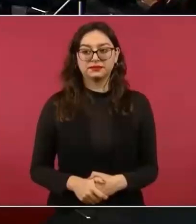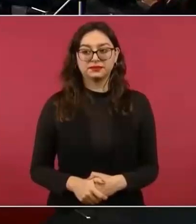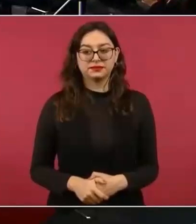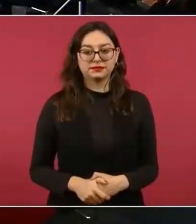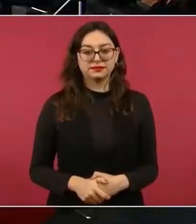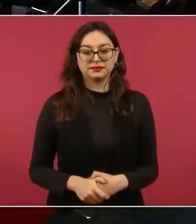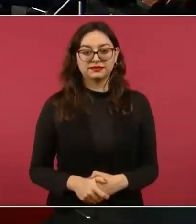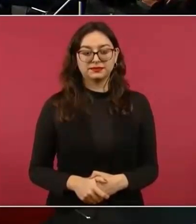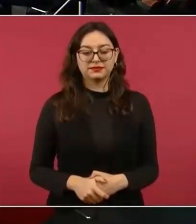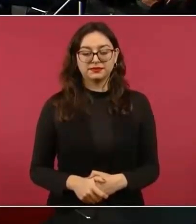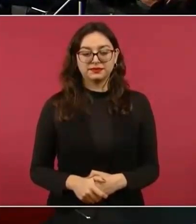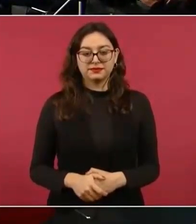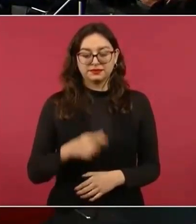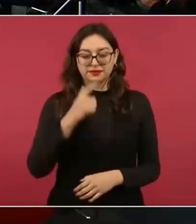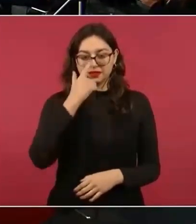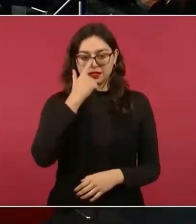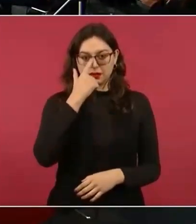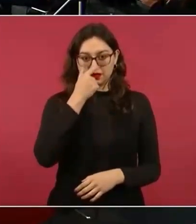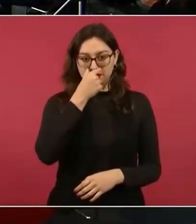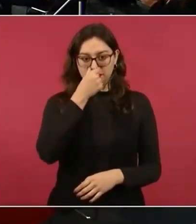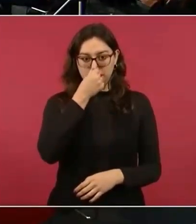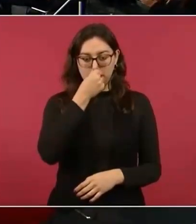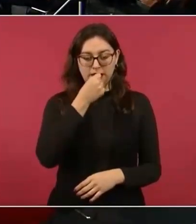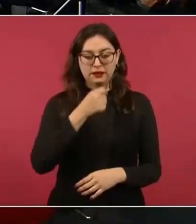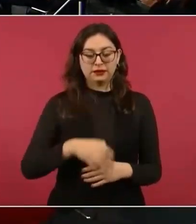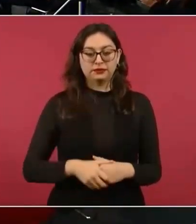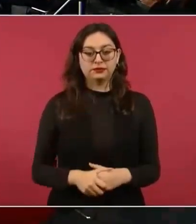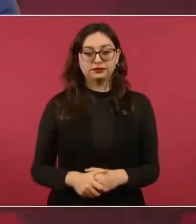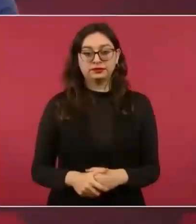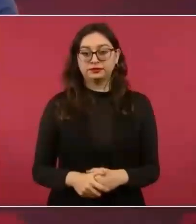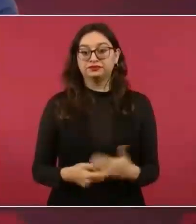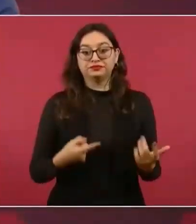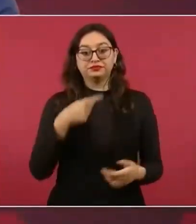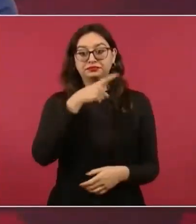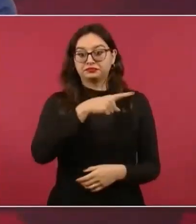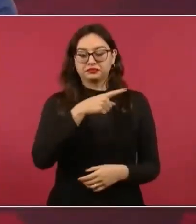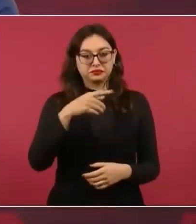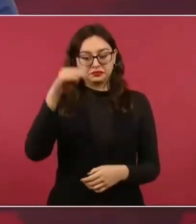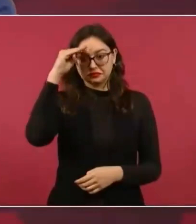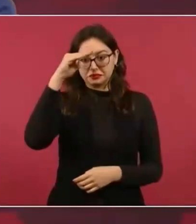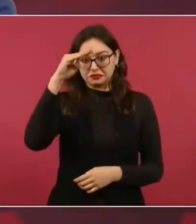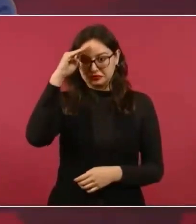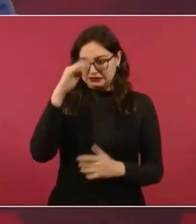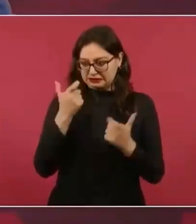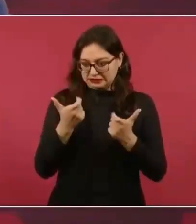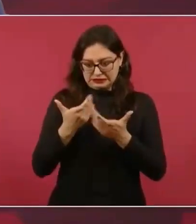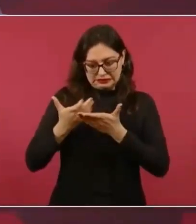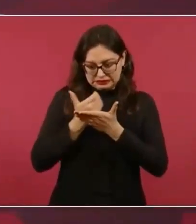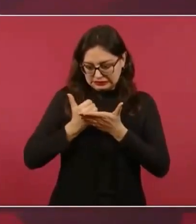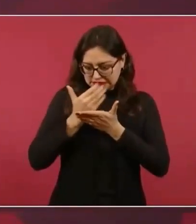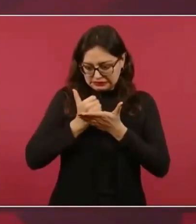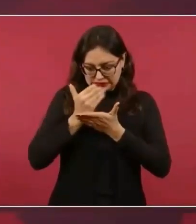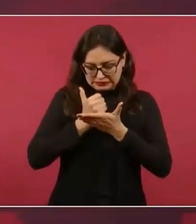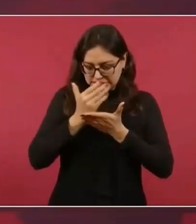Nada, era escalar, escalar, escalar, escalar, escalar, escalar.